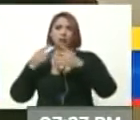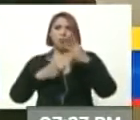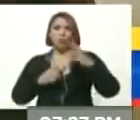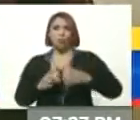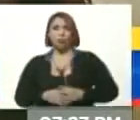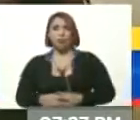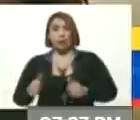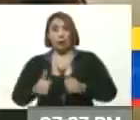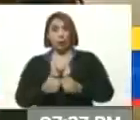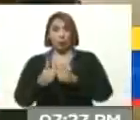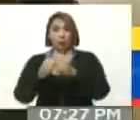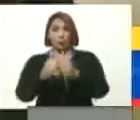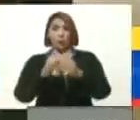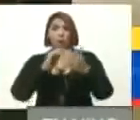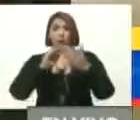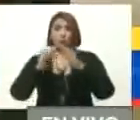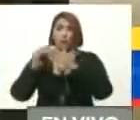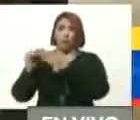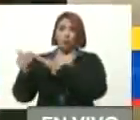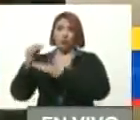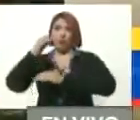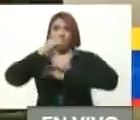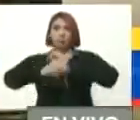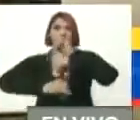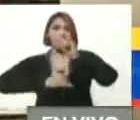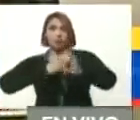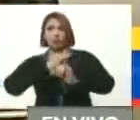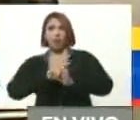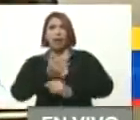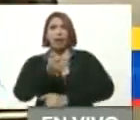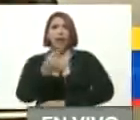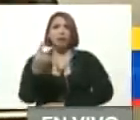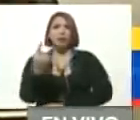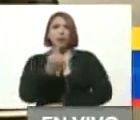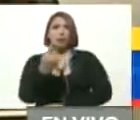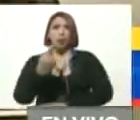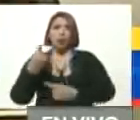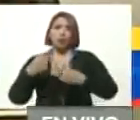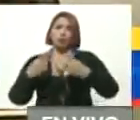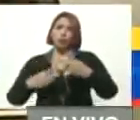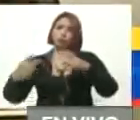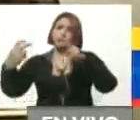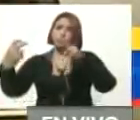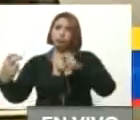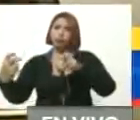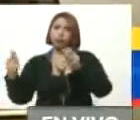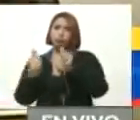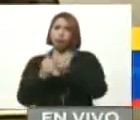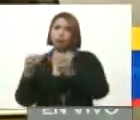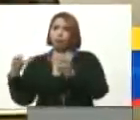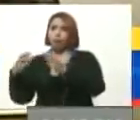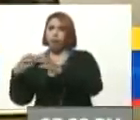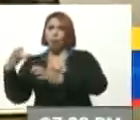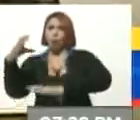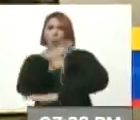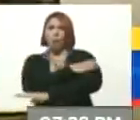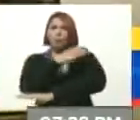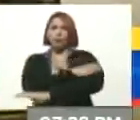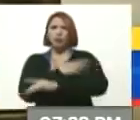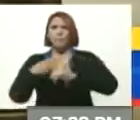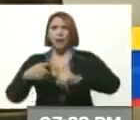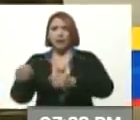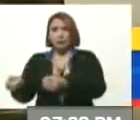acompañamiento de la comunidad internacional, si hay una sola opción para sentarse con los factores extremistas para